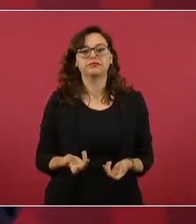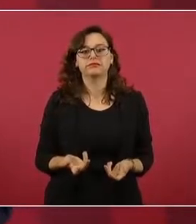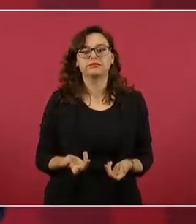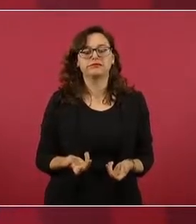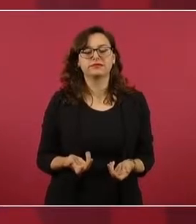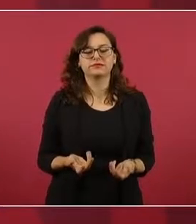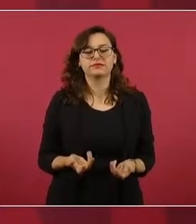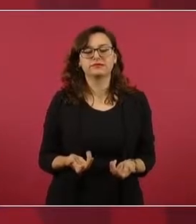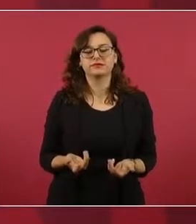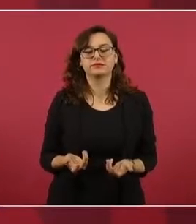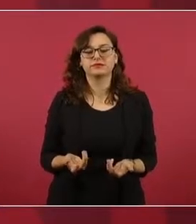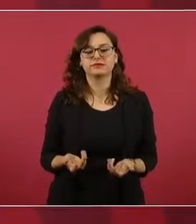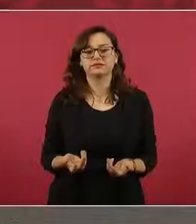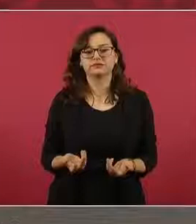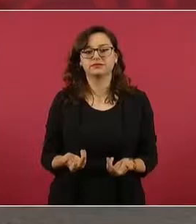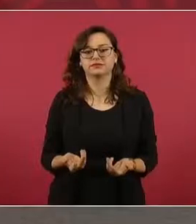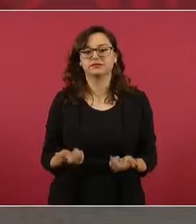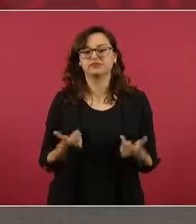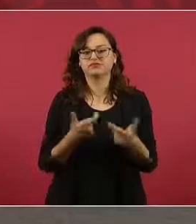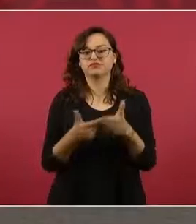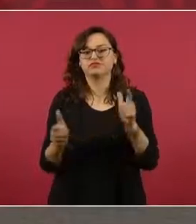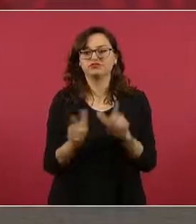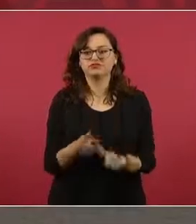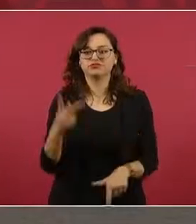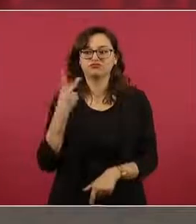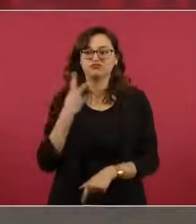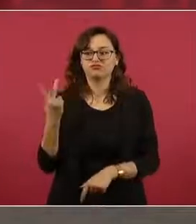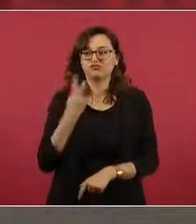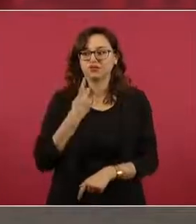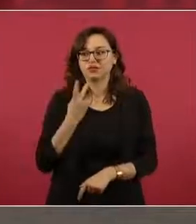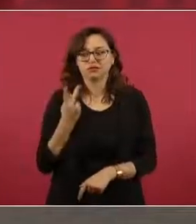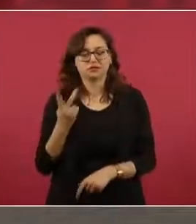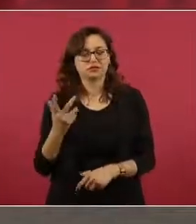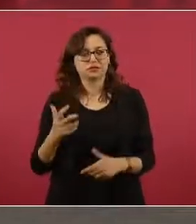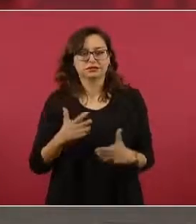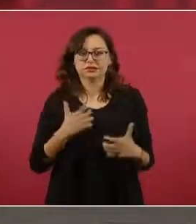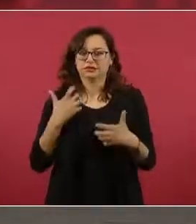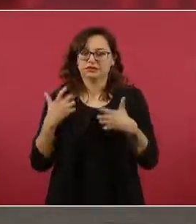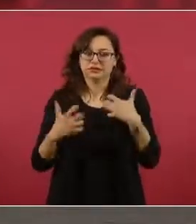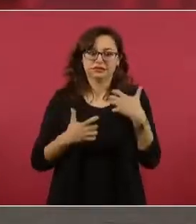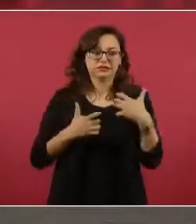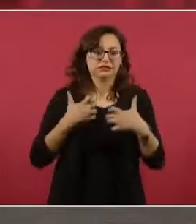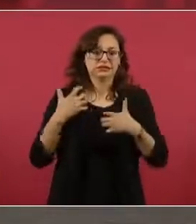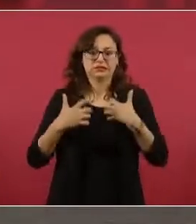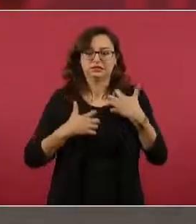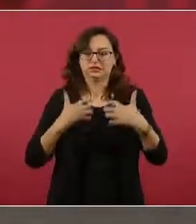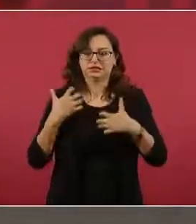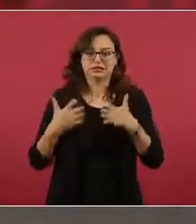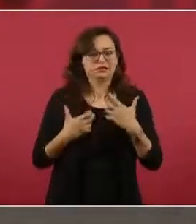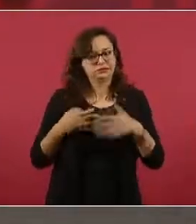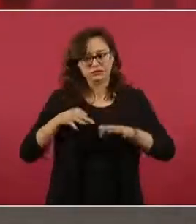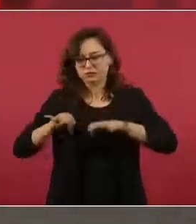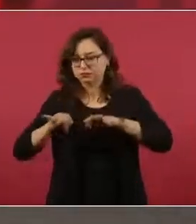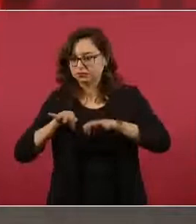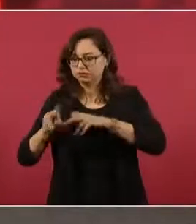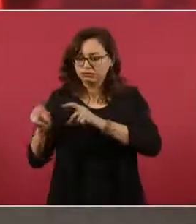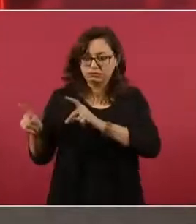los partidos pues están en lo suyo